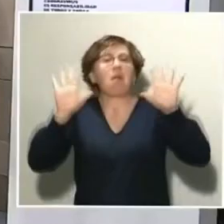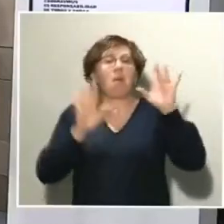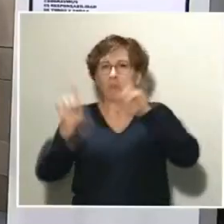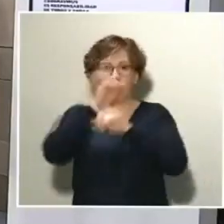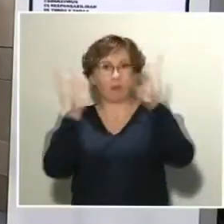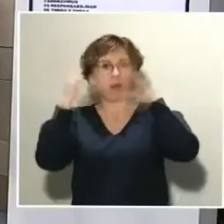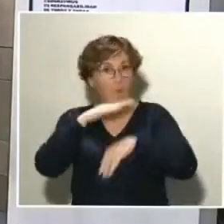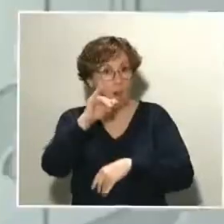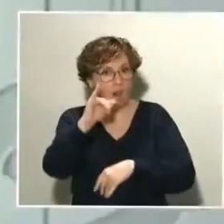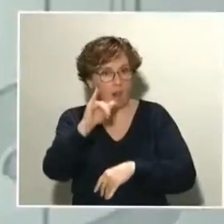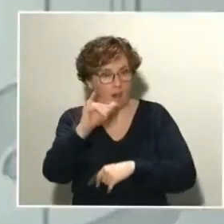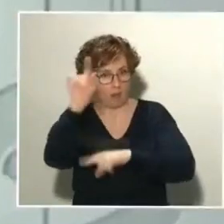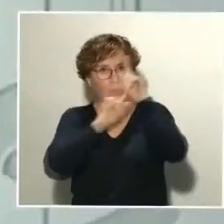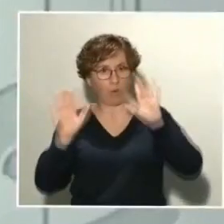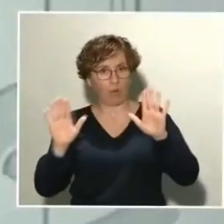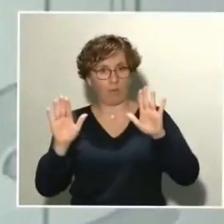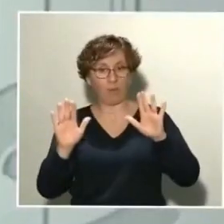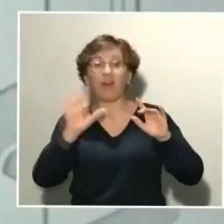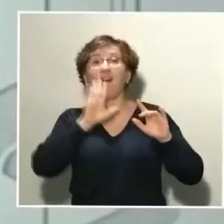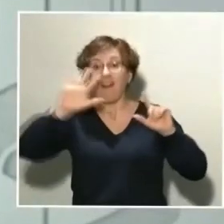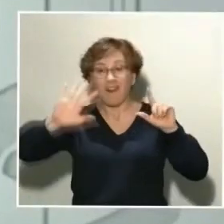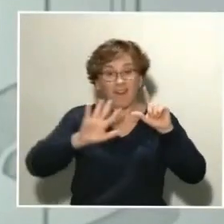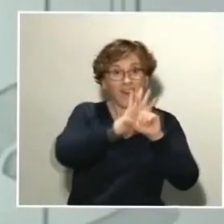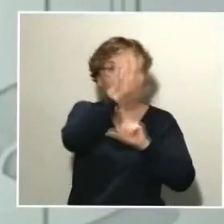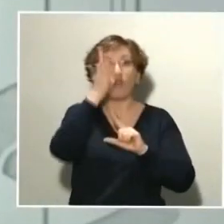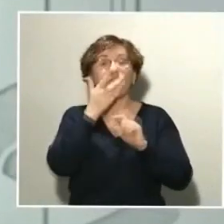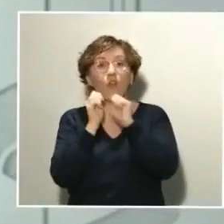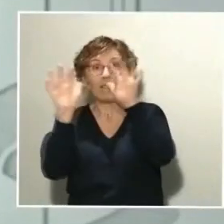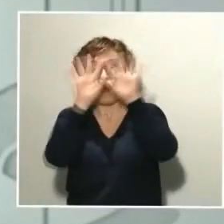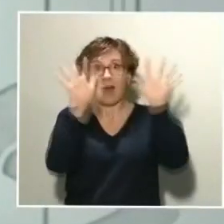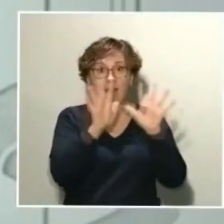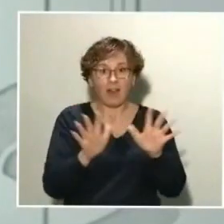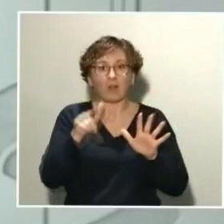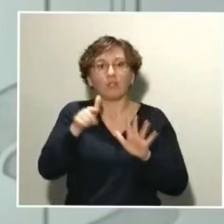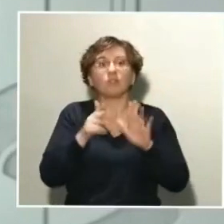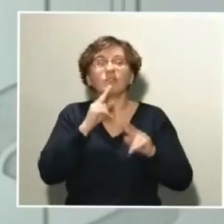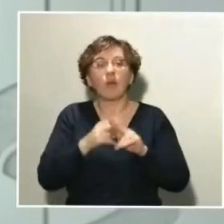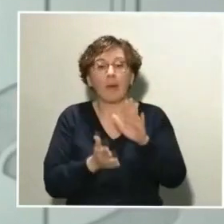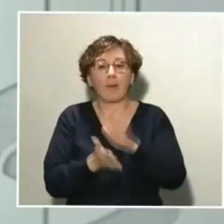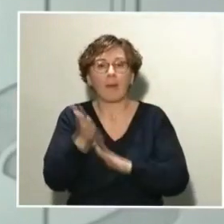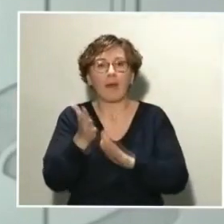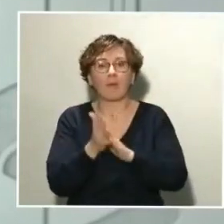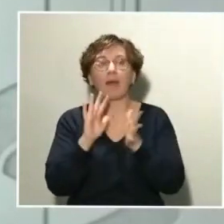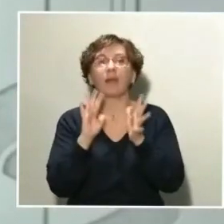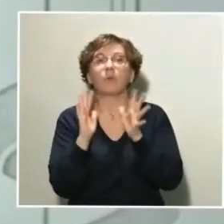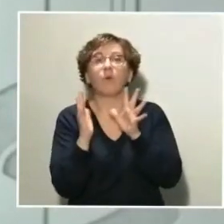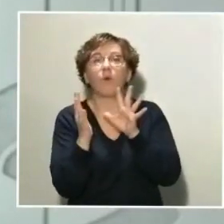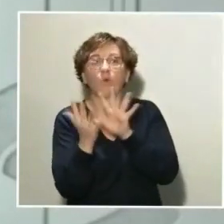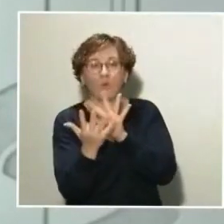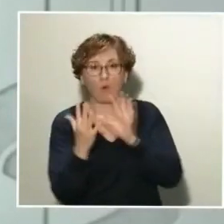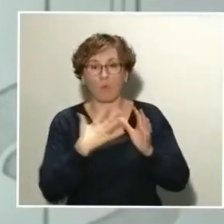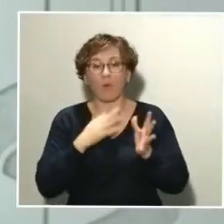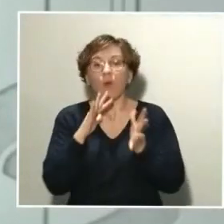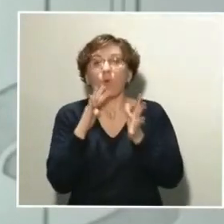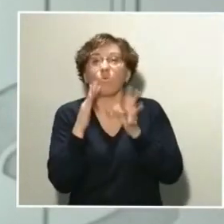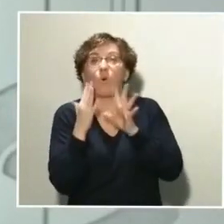Sí que lo hay. Todas las zonas claras están ahora mismo en evolución hacia un punto de incidencia mayor